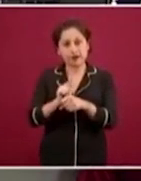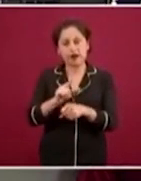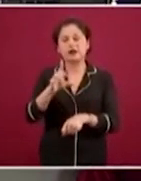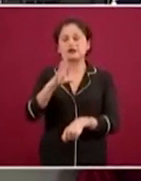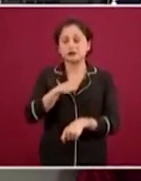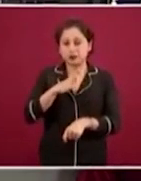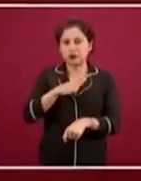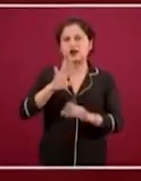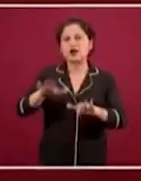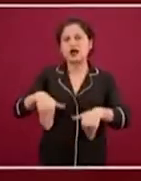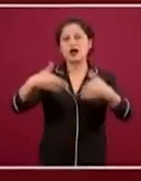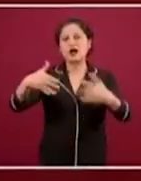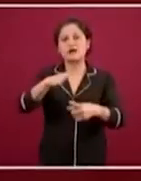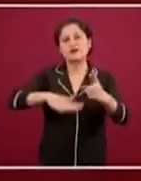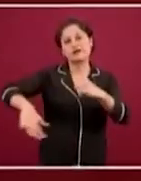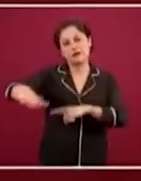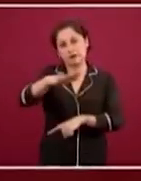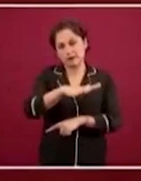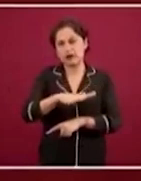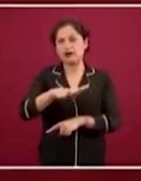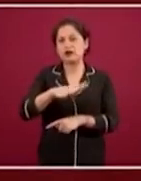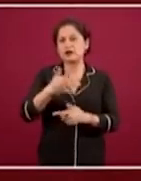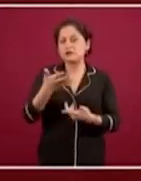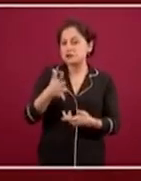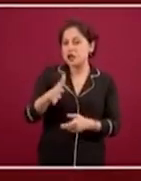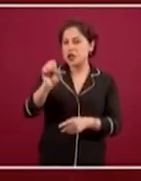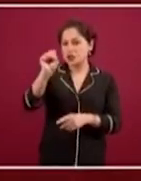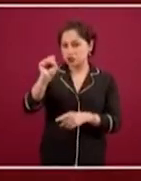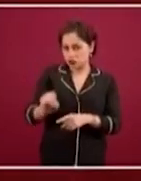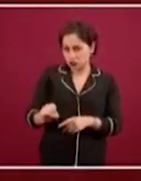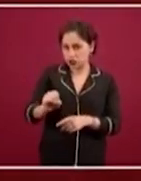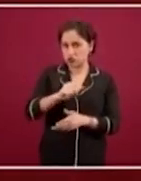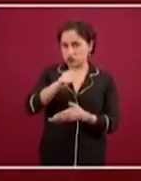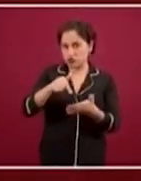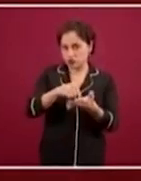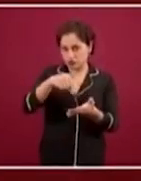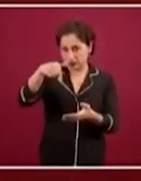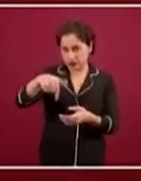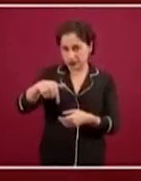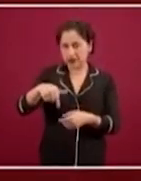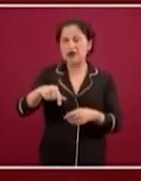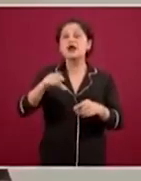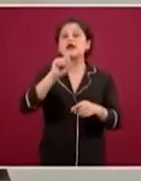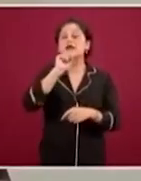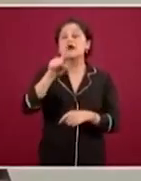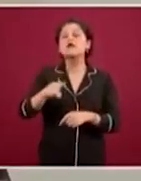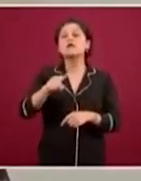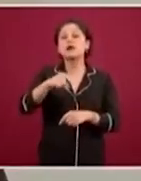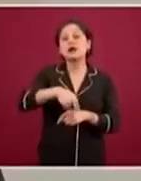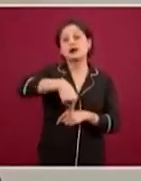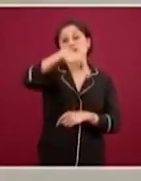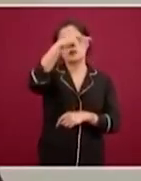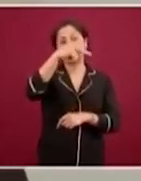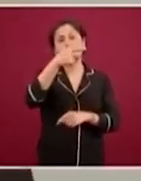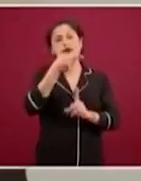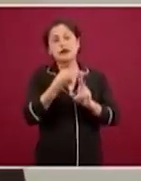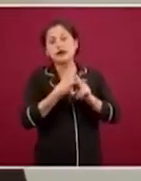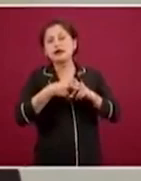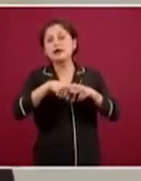algunas plazas públicas, en la zona sur en particular, y luego vimos también que en un estado del norte empezaban a aparecer.